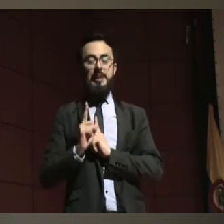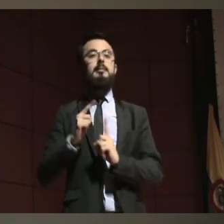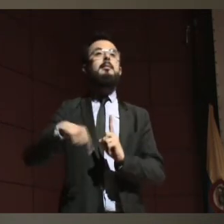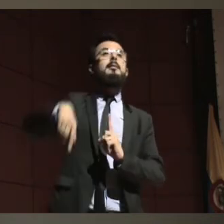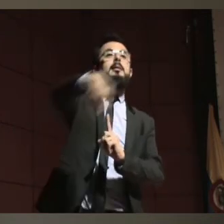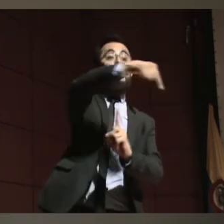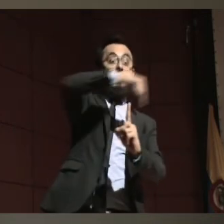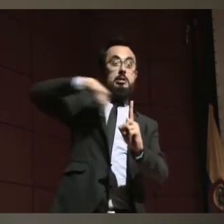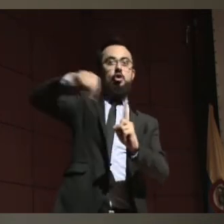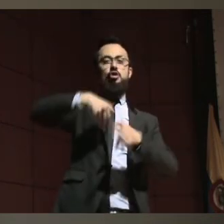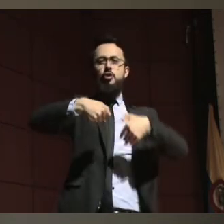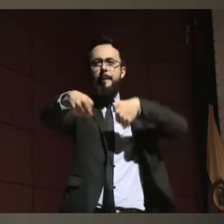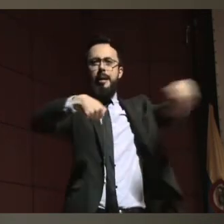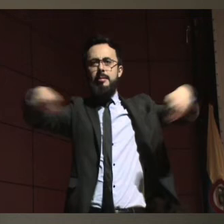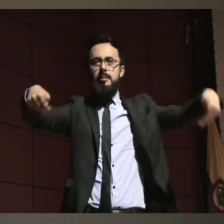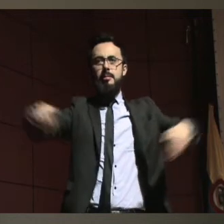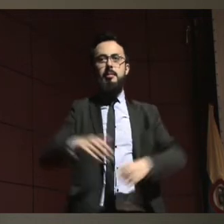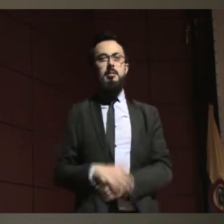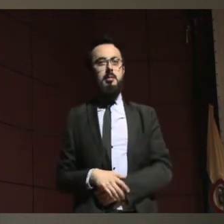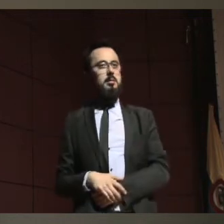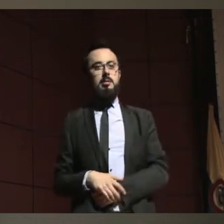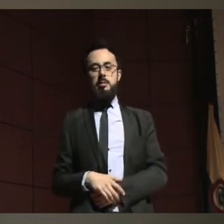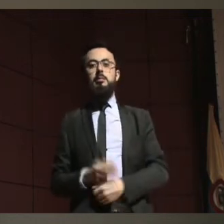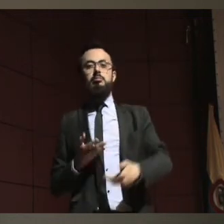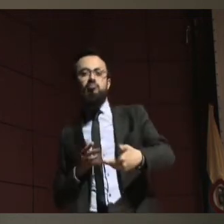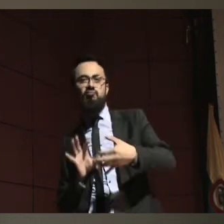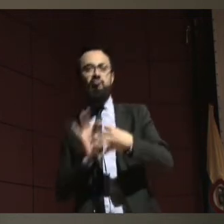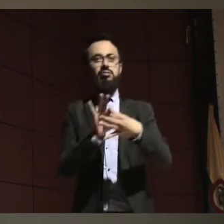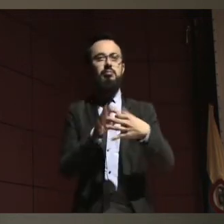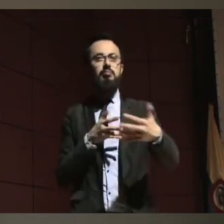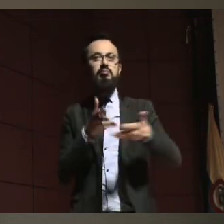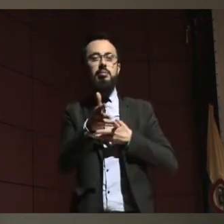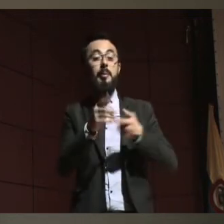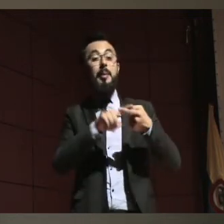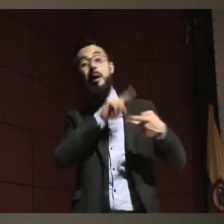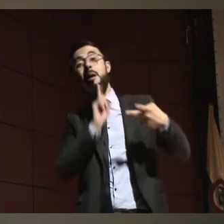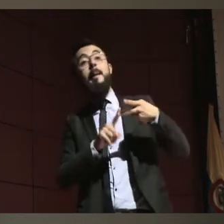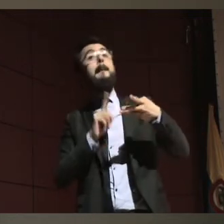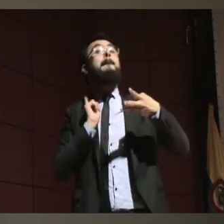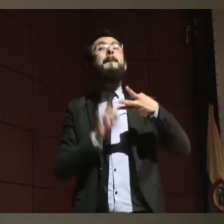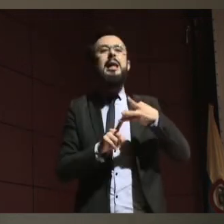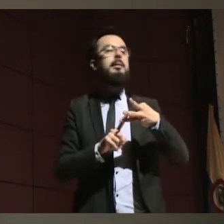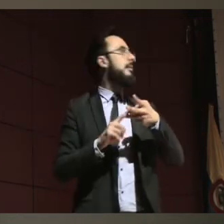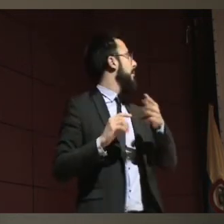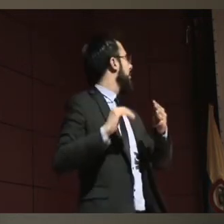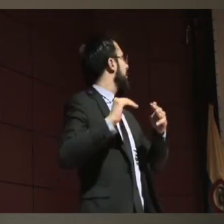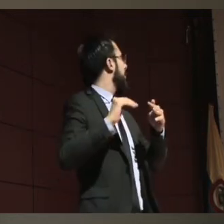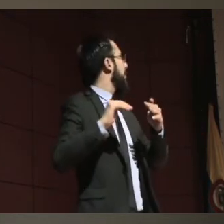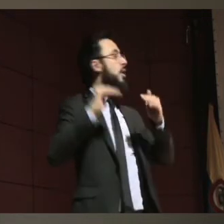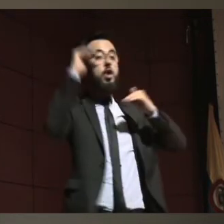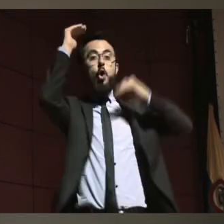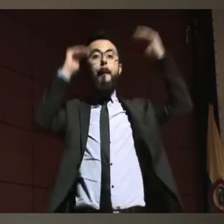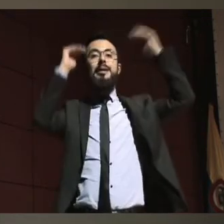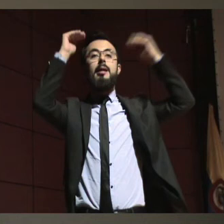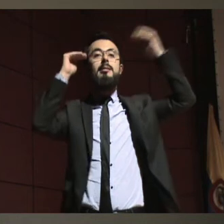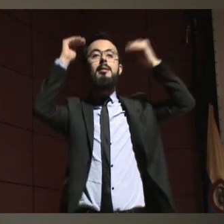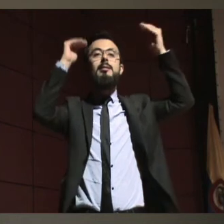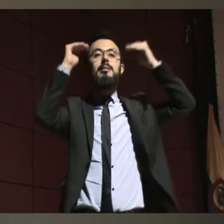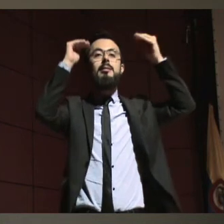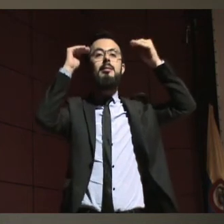puede dar una funcionalidad, sino que a través de las competencias y de los apoyos que damos, las